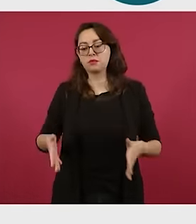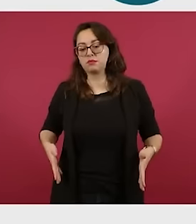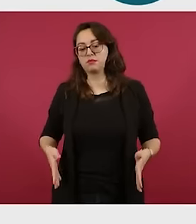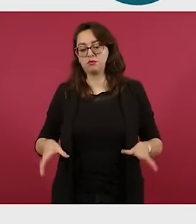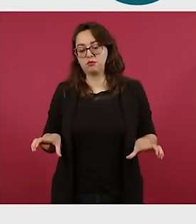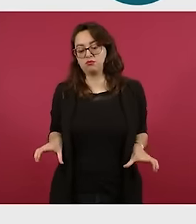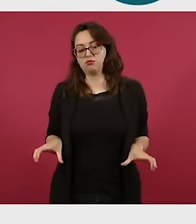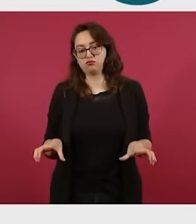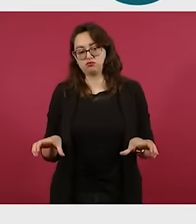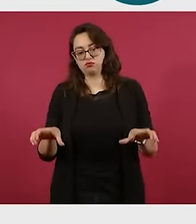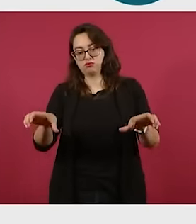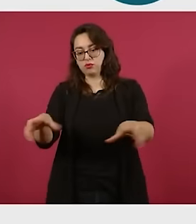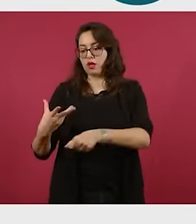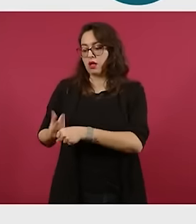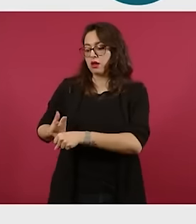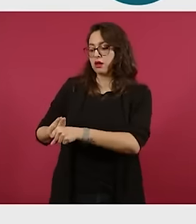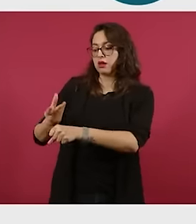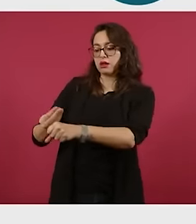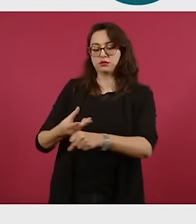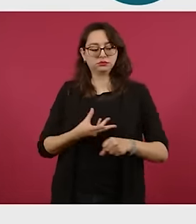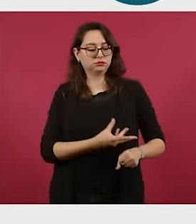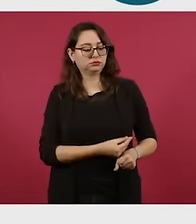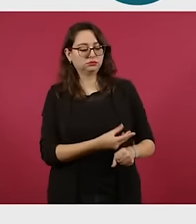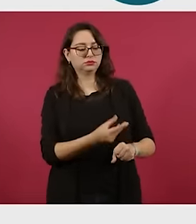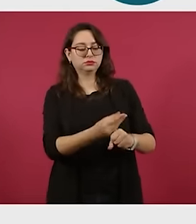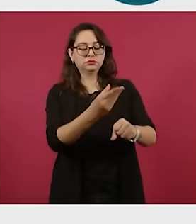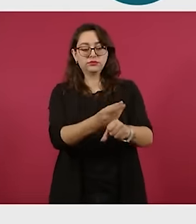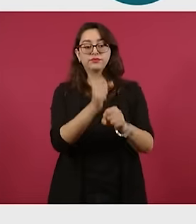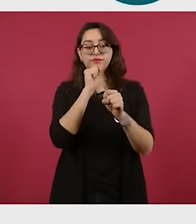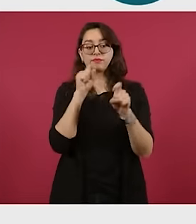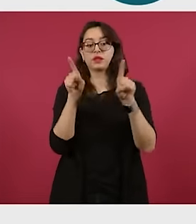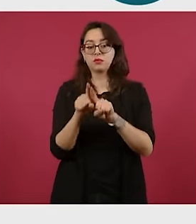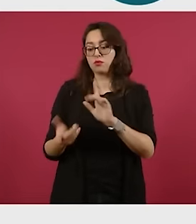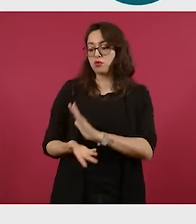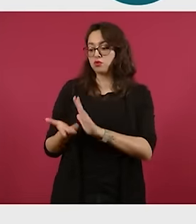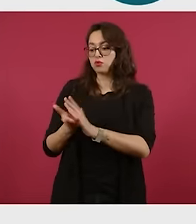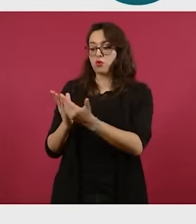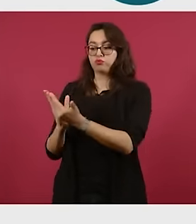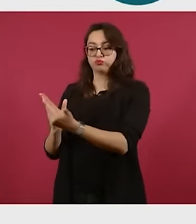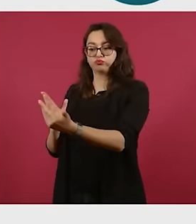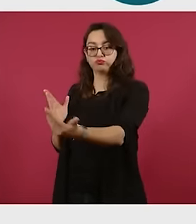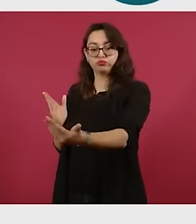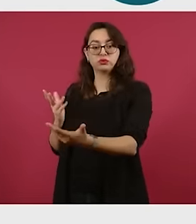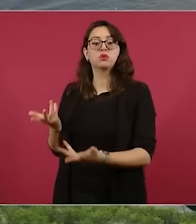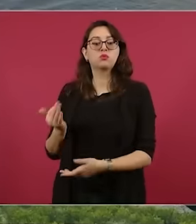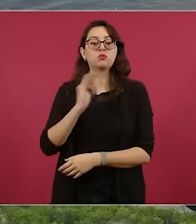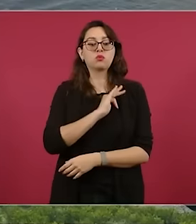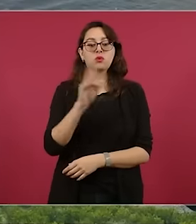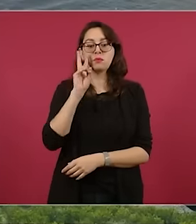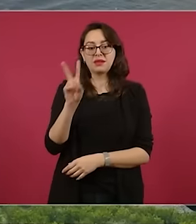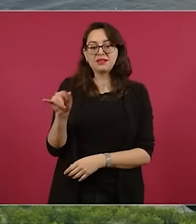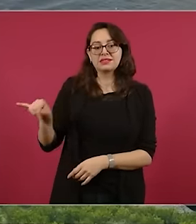la margen derecha del río Bobos, construcción de bordos también en la margen izquierda. Aquí vemos una imagen